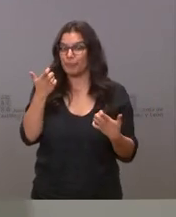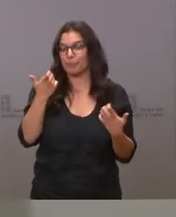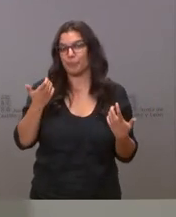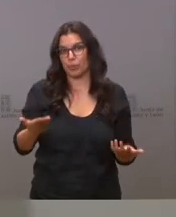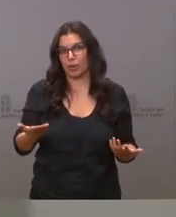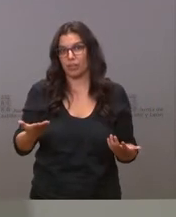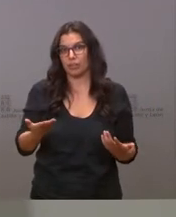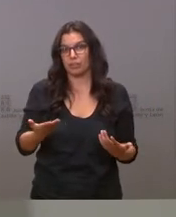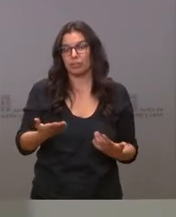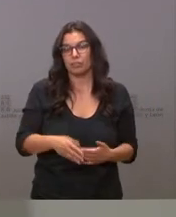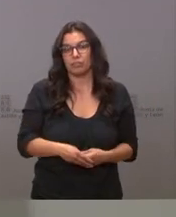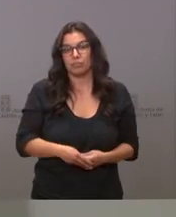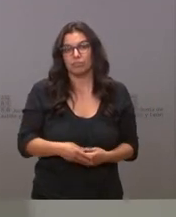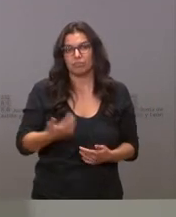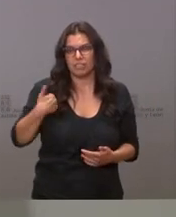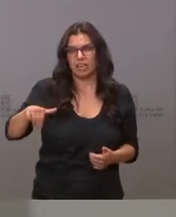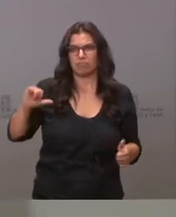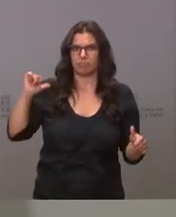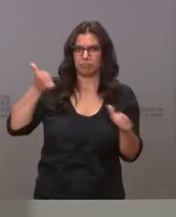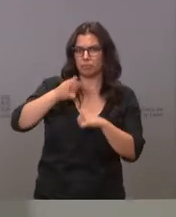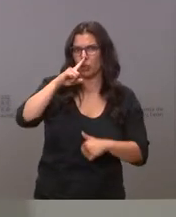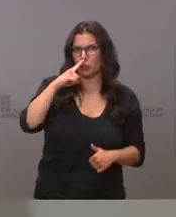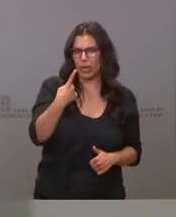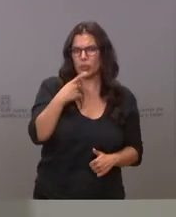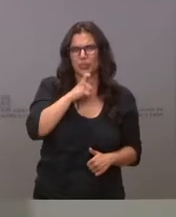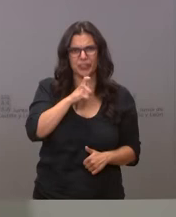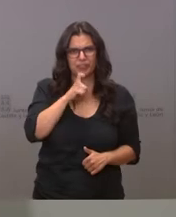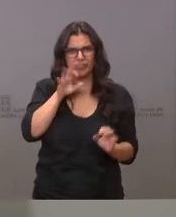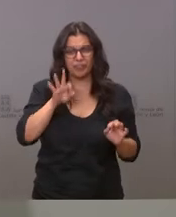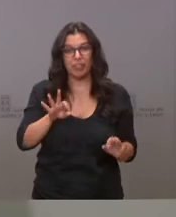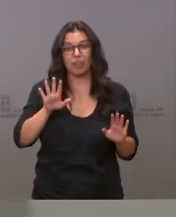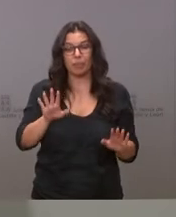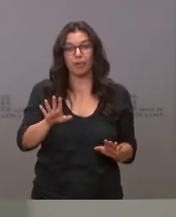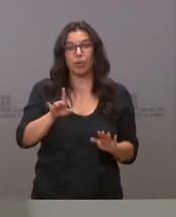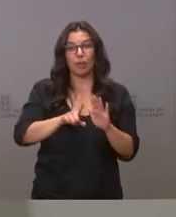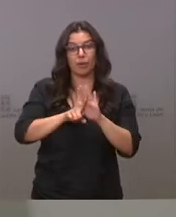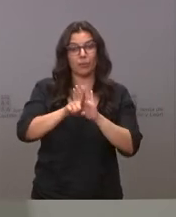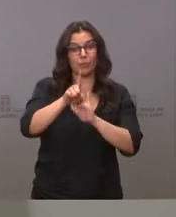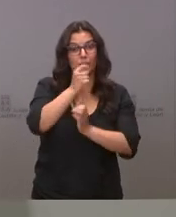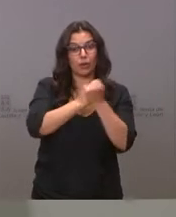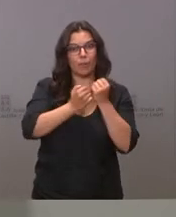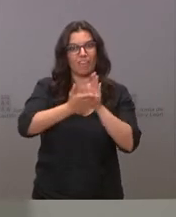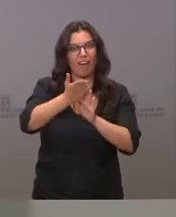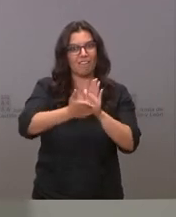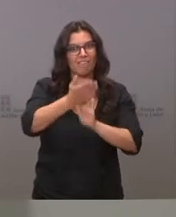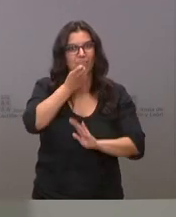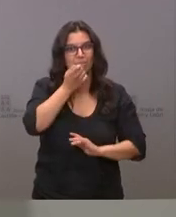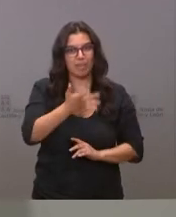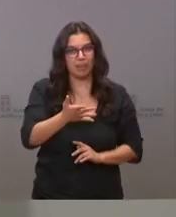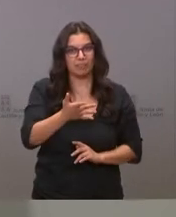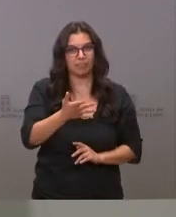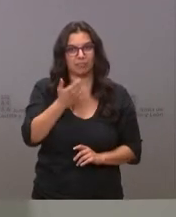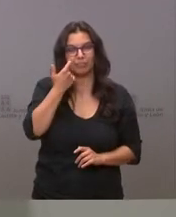que después de todo este año tan difícil, la recuperación va por buen camino, que no podemos aflojar,